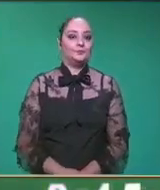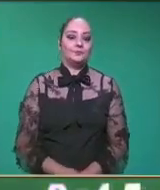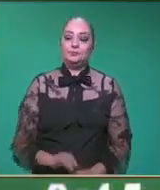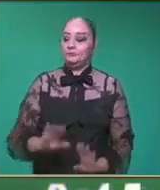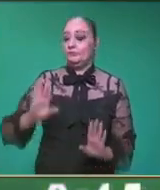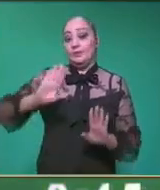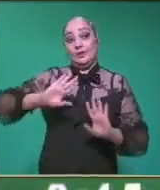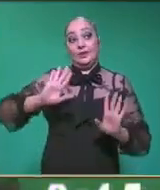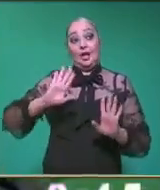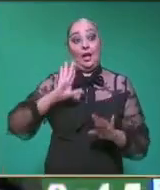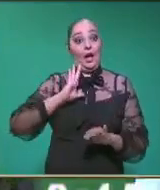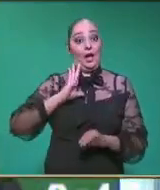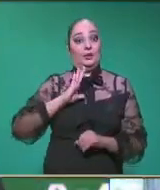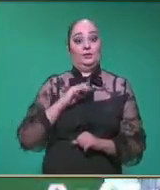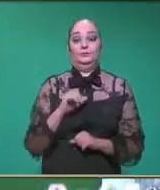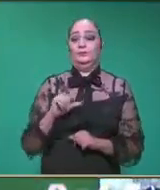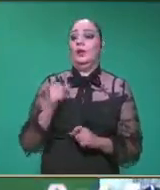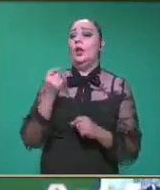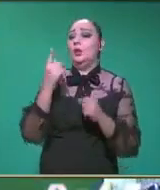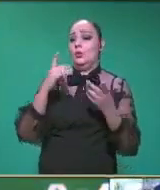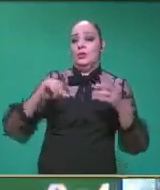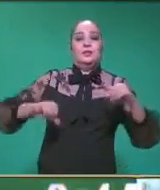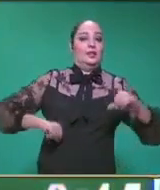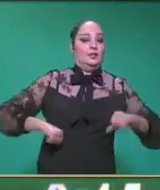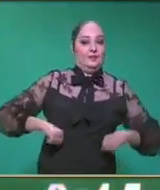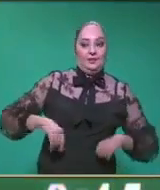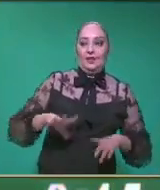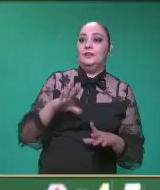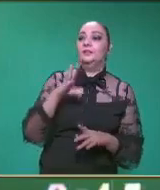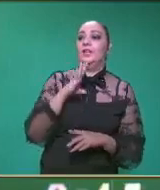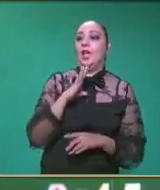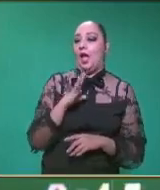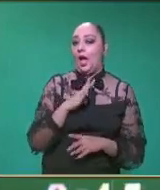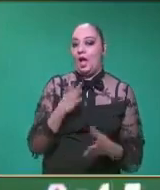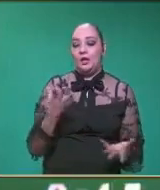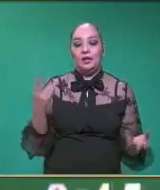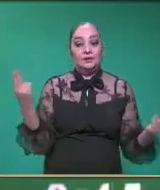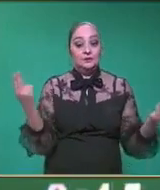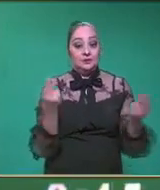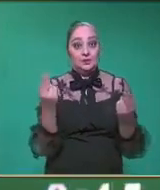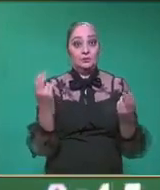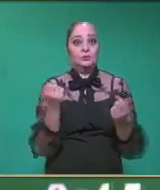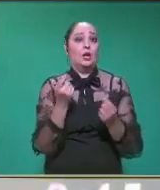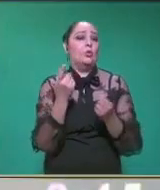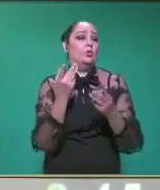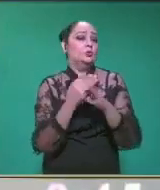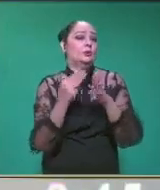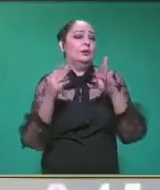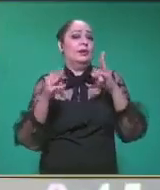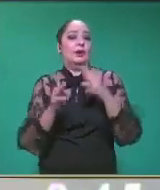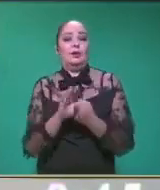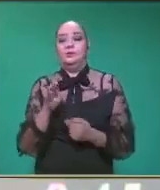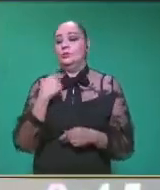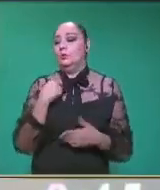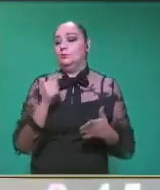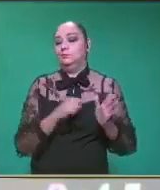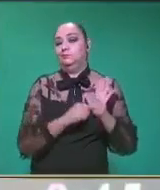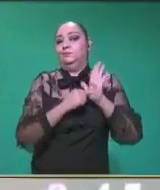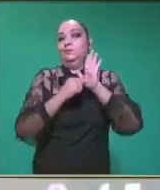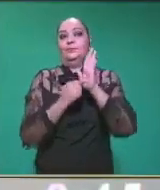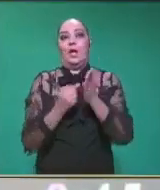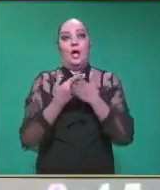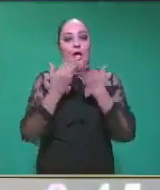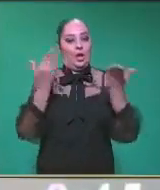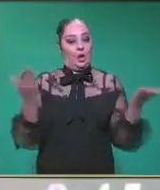como dice el profesor, tenemos algunas actividades dentro de las cuales vamos a necesitar algunos materiales, los cuales se los voy a presentar a